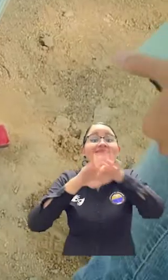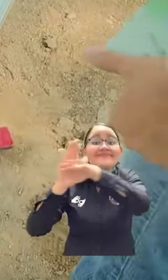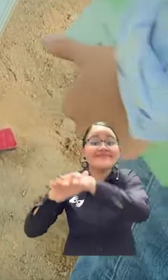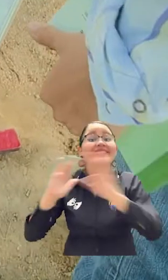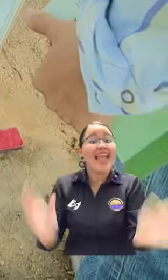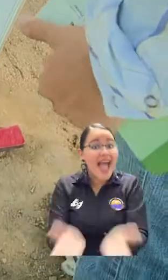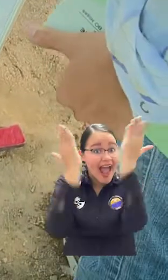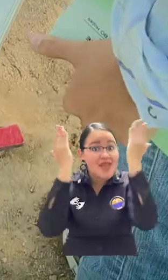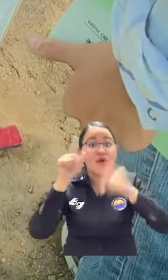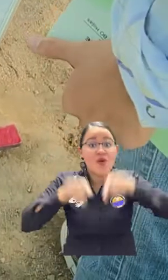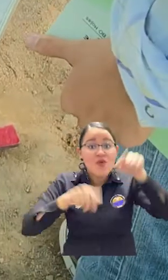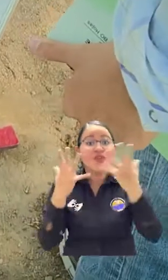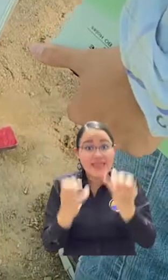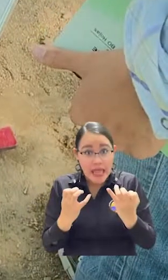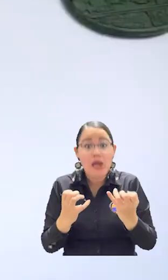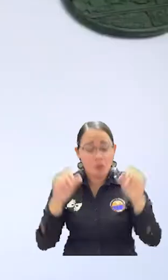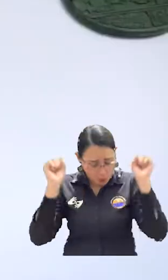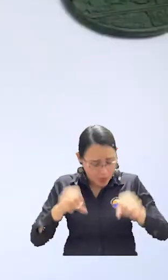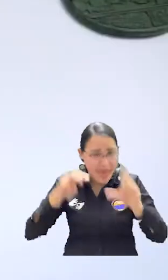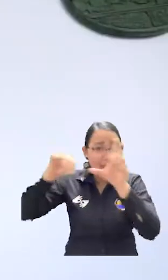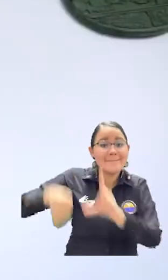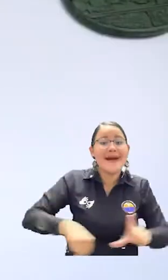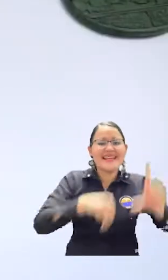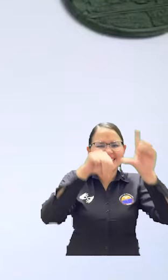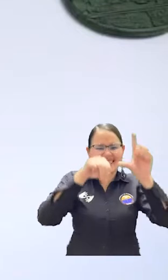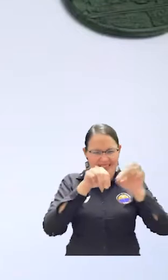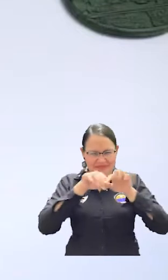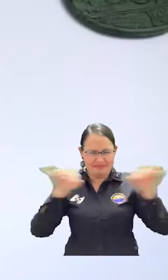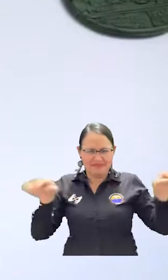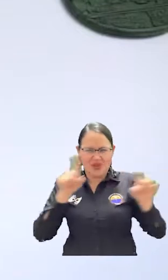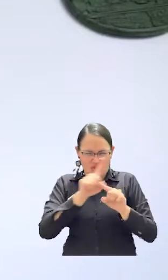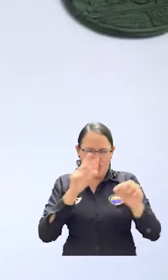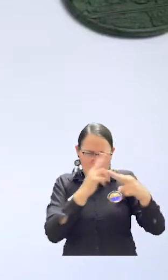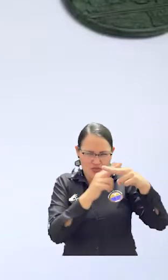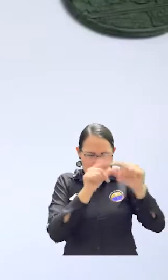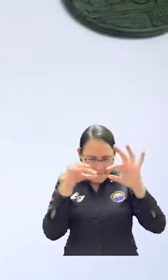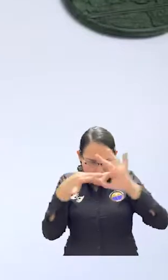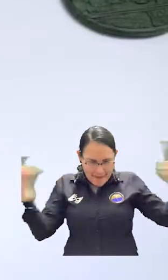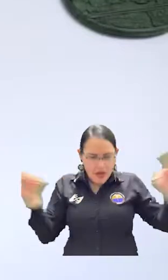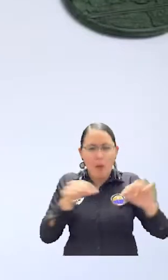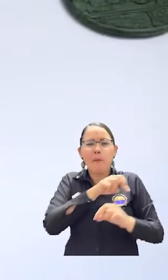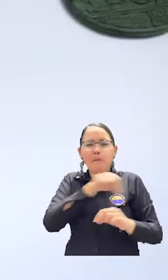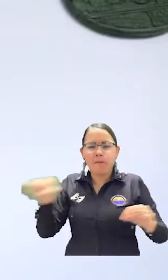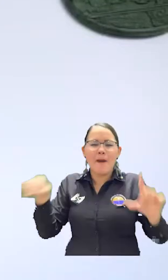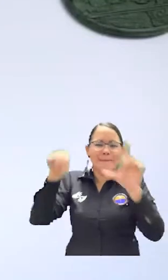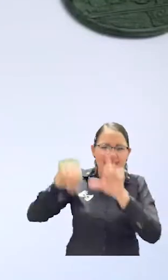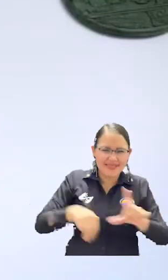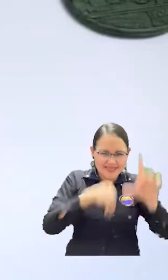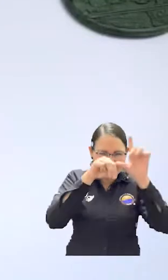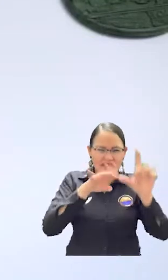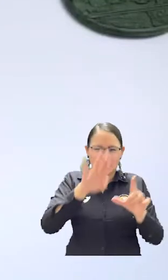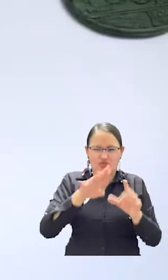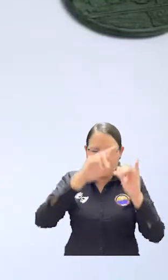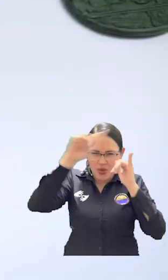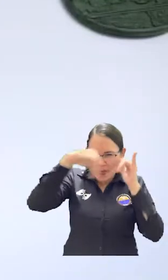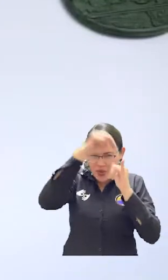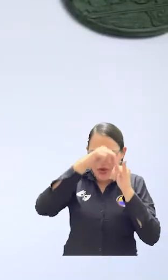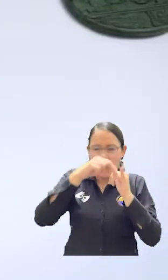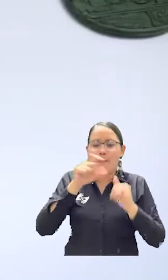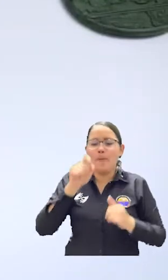importantes. La invitación básicamente es a quienes deseen cursarlo, a que nos escriban, maestríaantropología